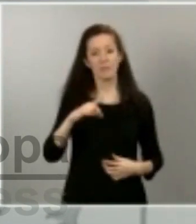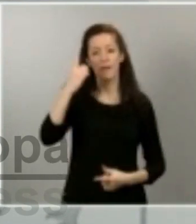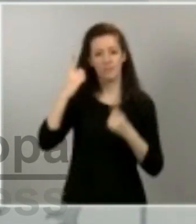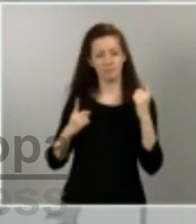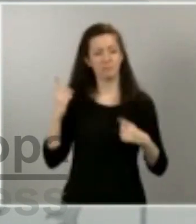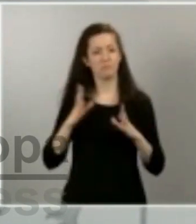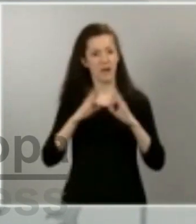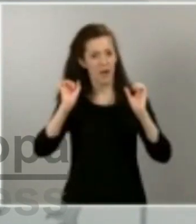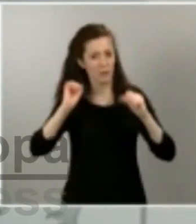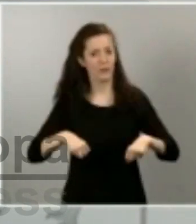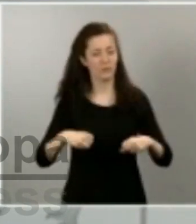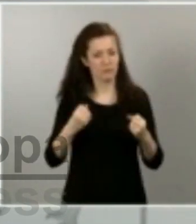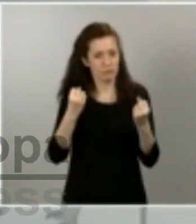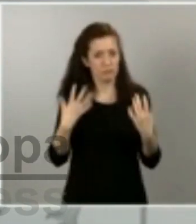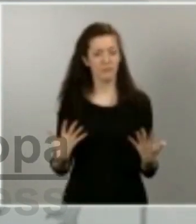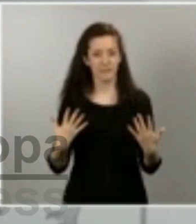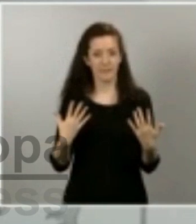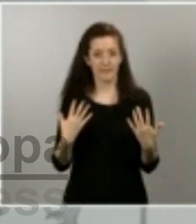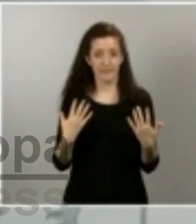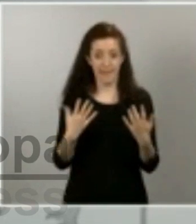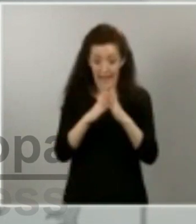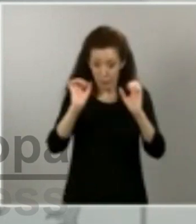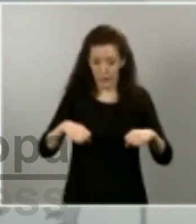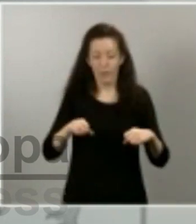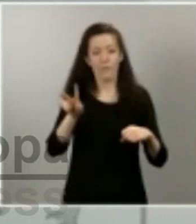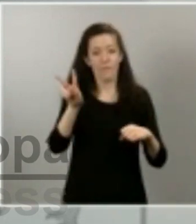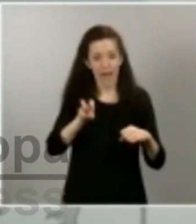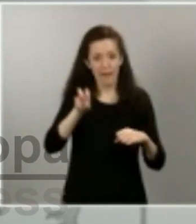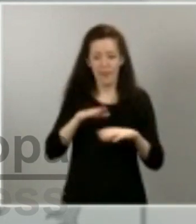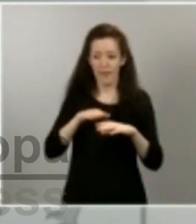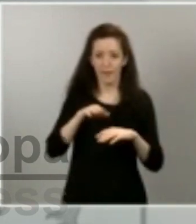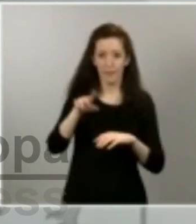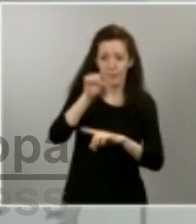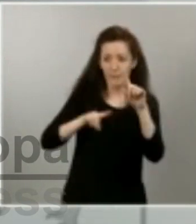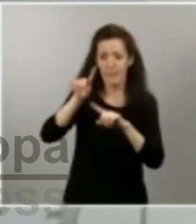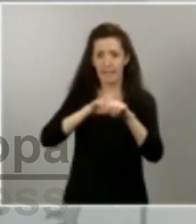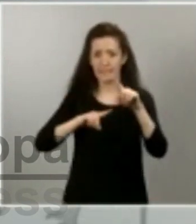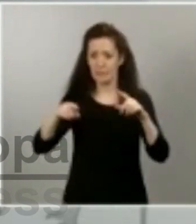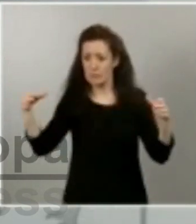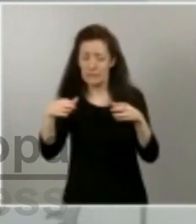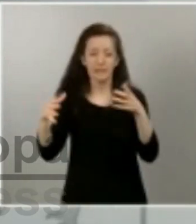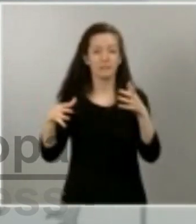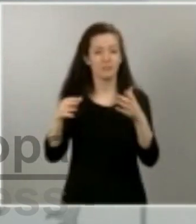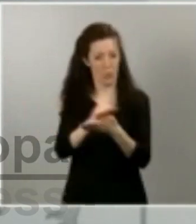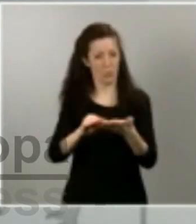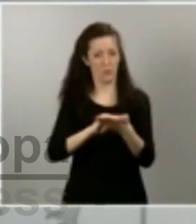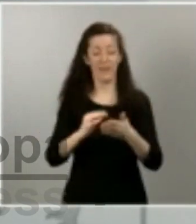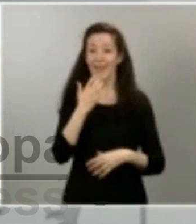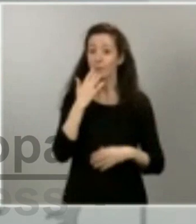servido para resolver grandes problemas colectivos. Llegamos a un pacto antiterrorista y vencimos juntos al terrorismo.